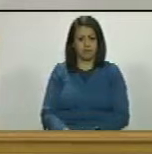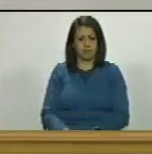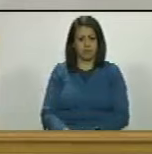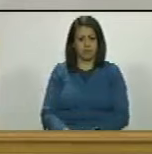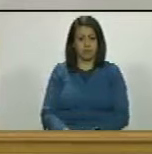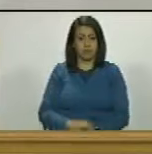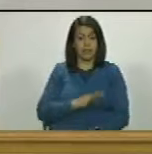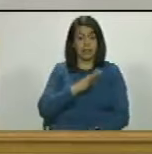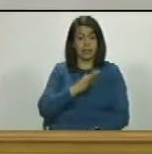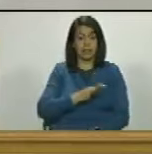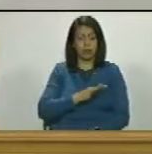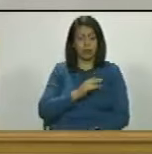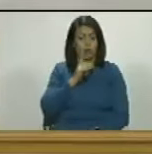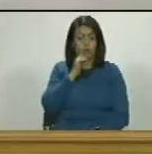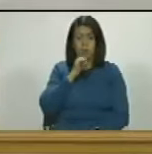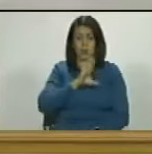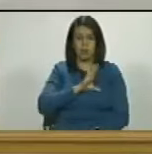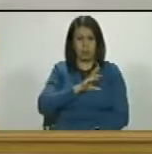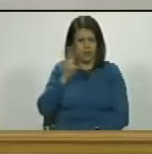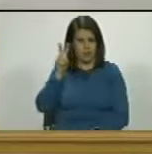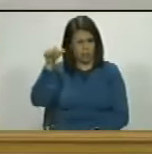ese señor no tiene bienes en Venezuela